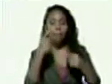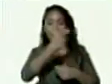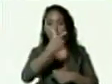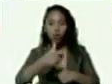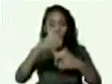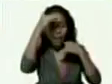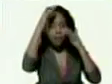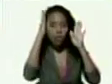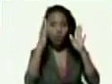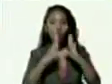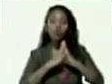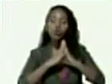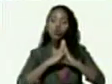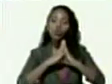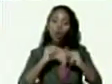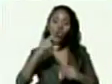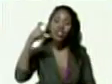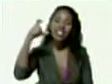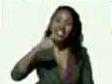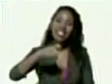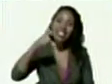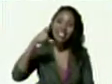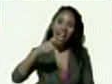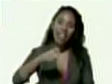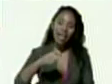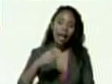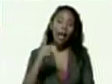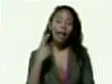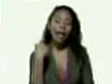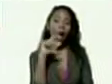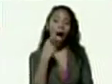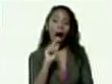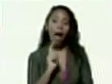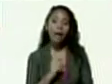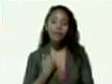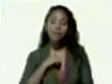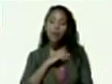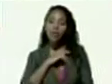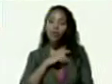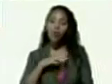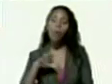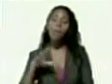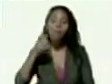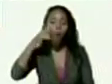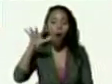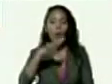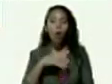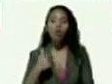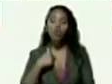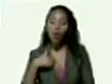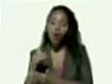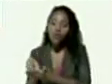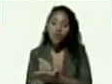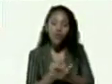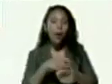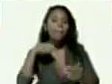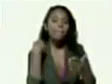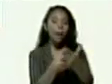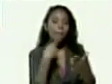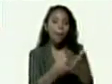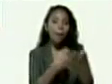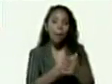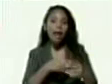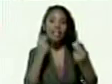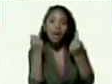sobre todo de necesidades que tiene nuestro pueblo para yo reagrupar recursos invertir recursos